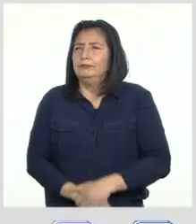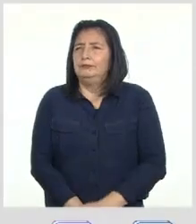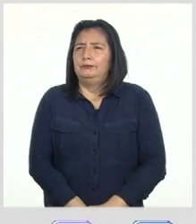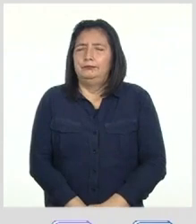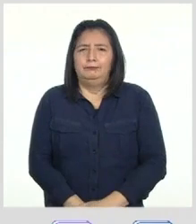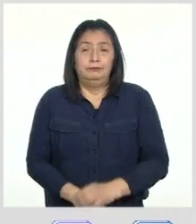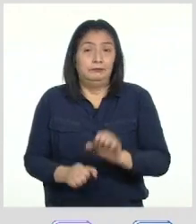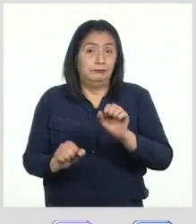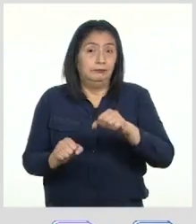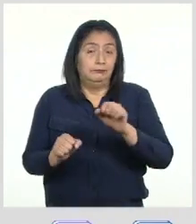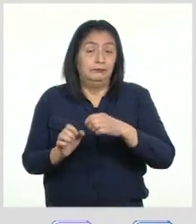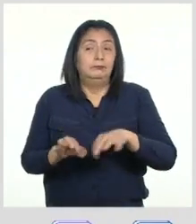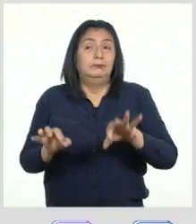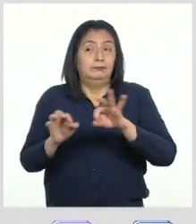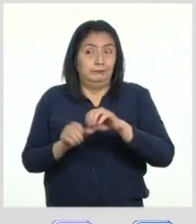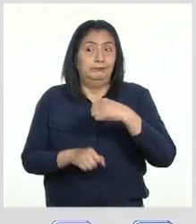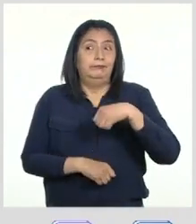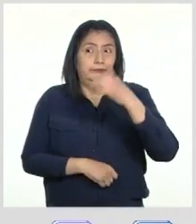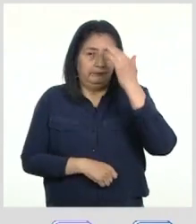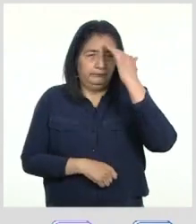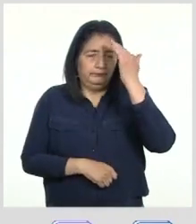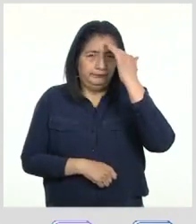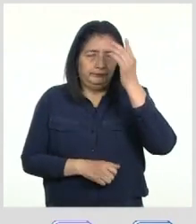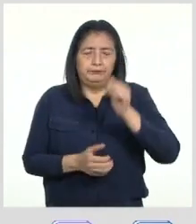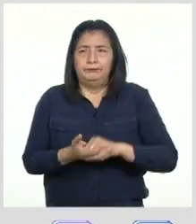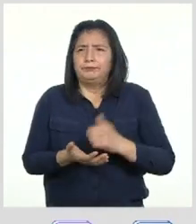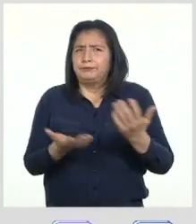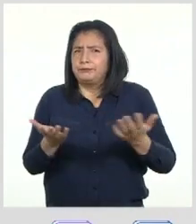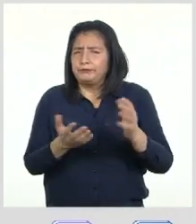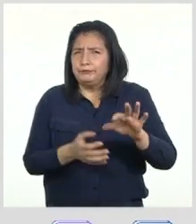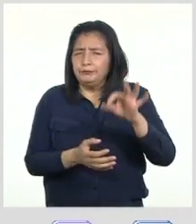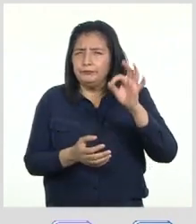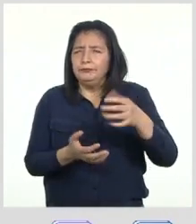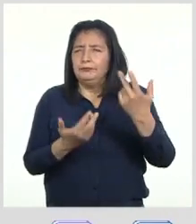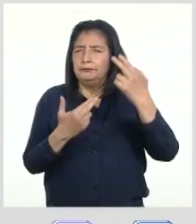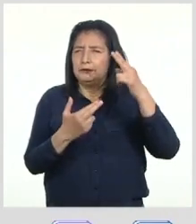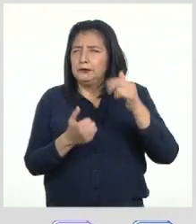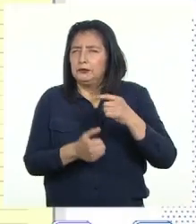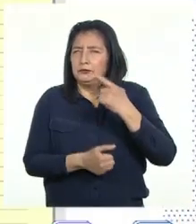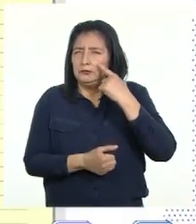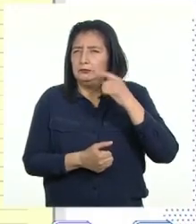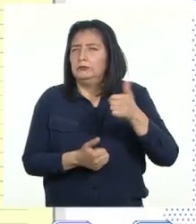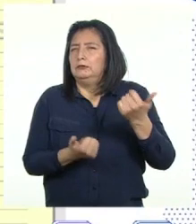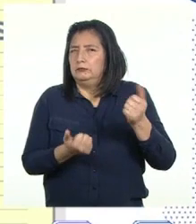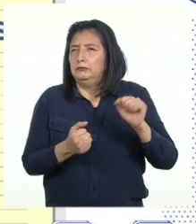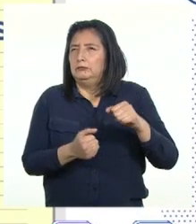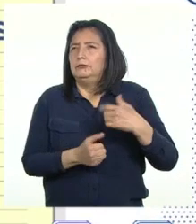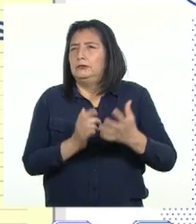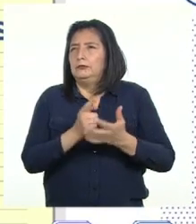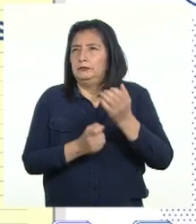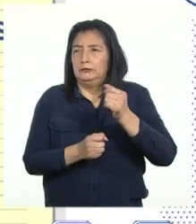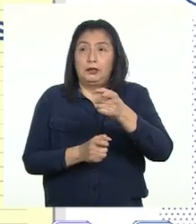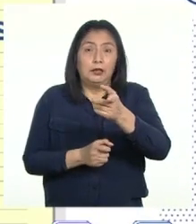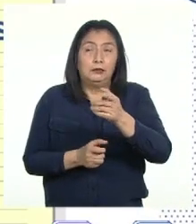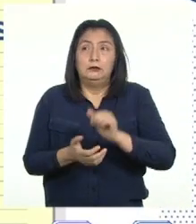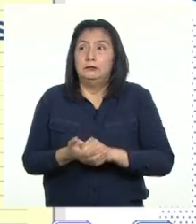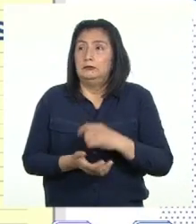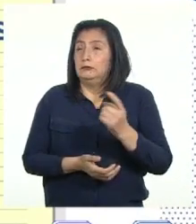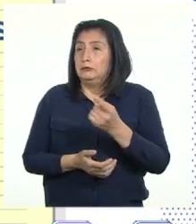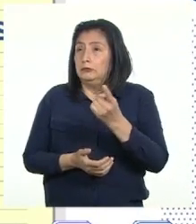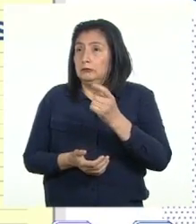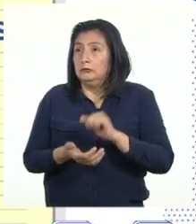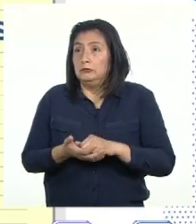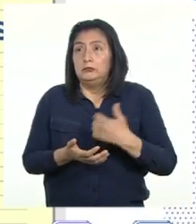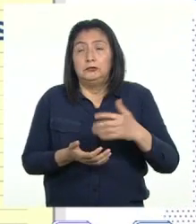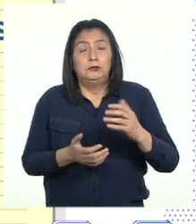Es muy importante reconocer si la fuente es un centro de noticias conocido y de prestigio Ah, y no se olviden que